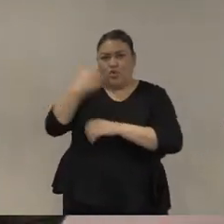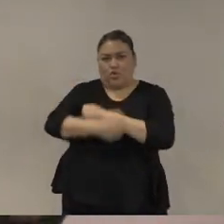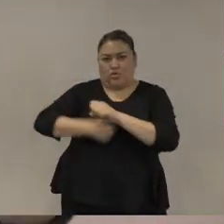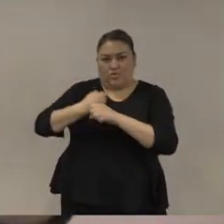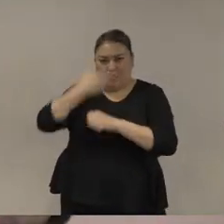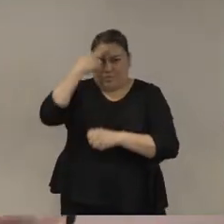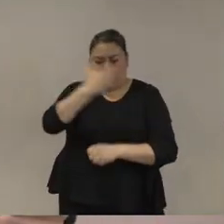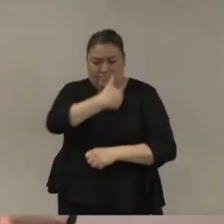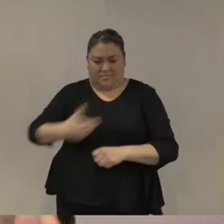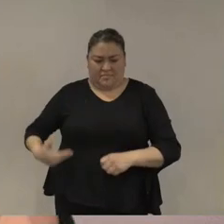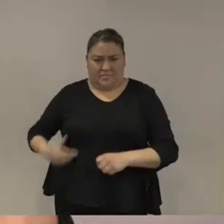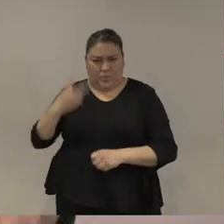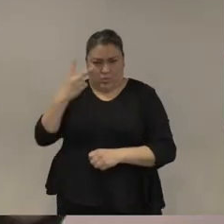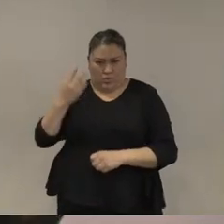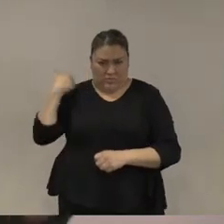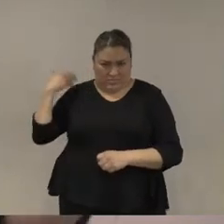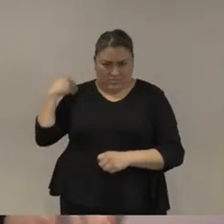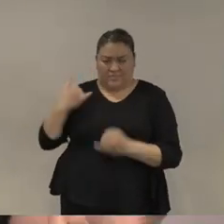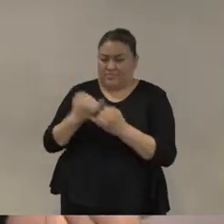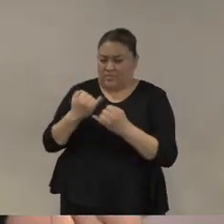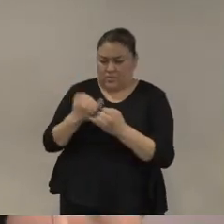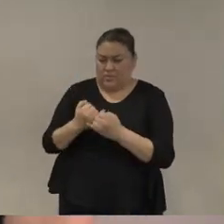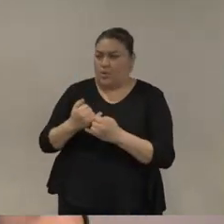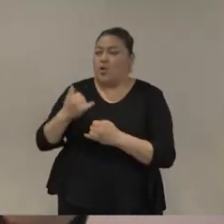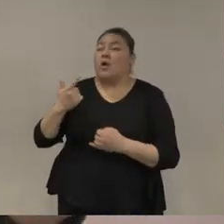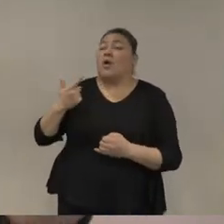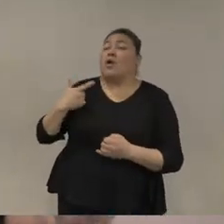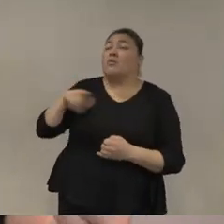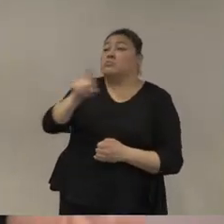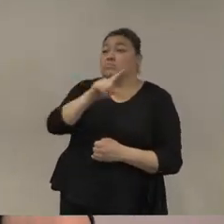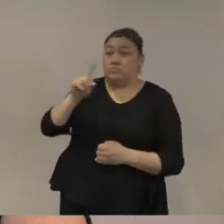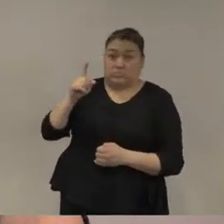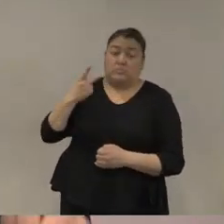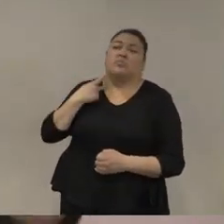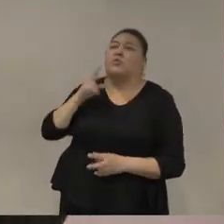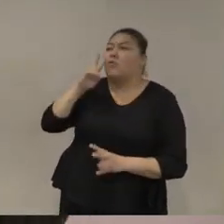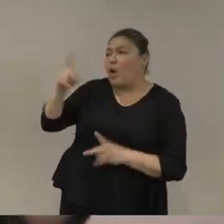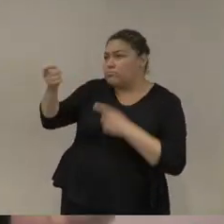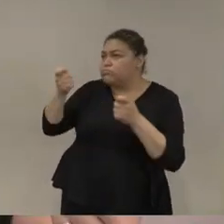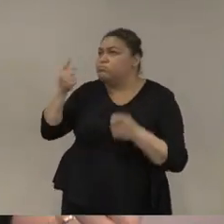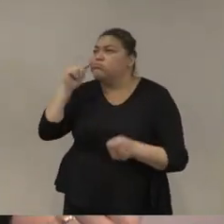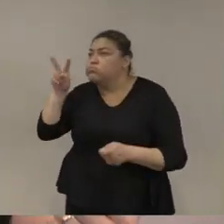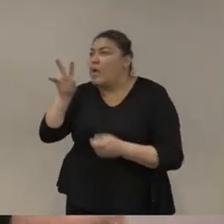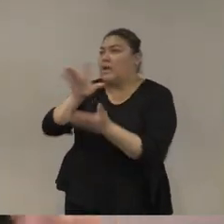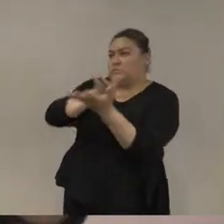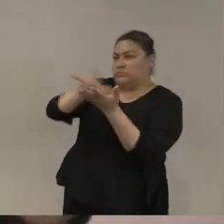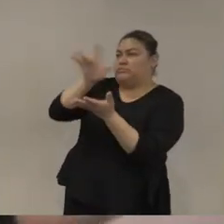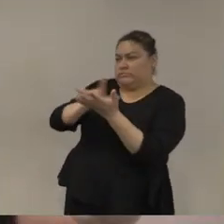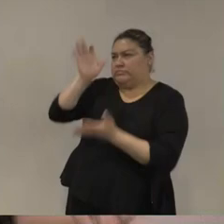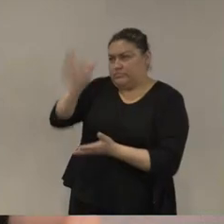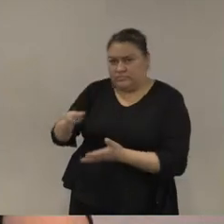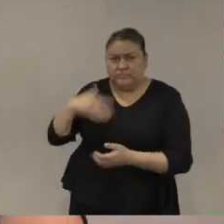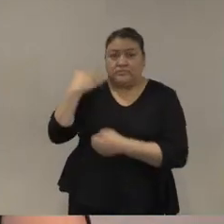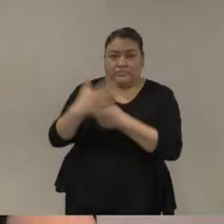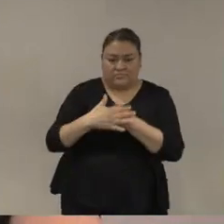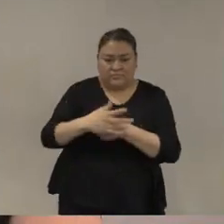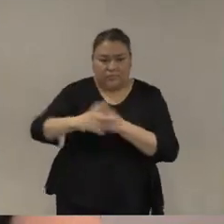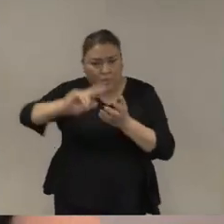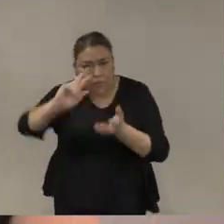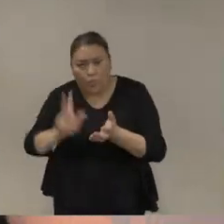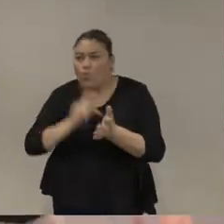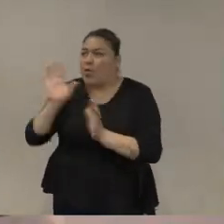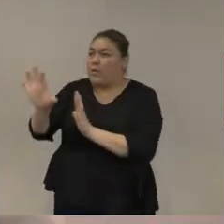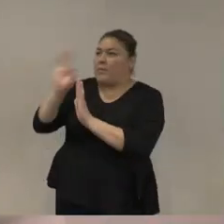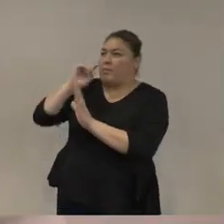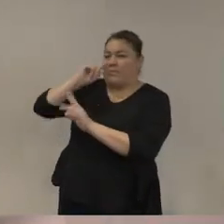a los políticos a aumentar su aprobación popular, garantizar su reelección y también a